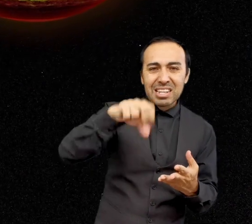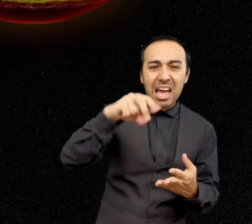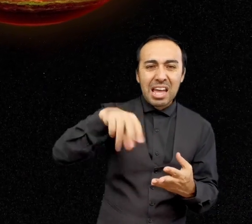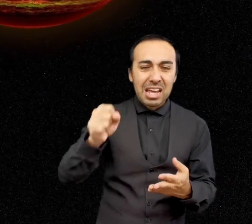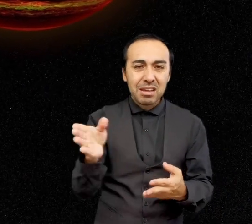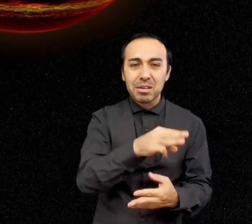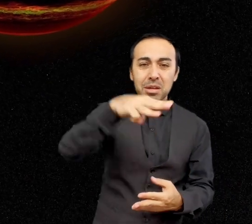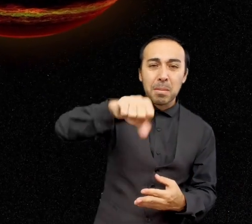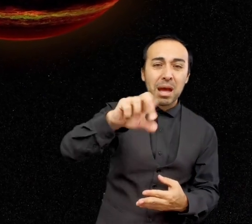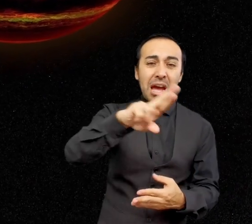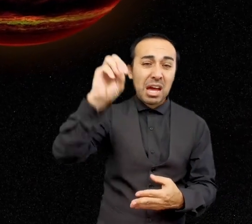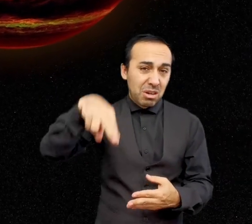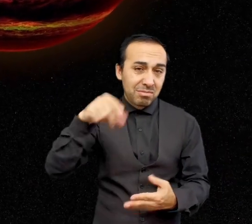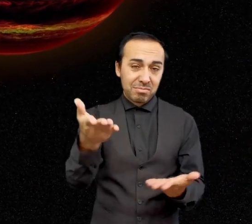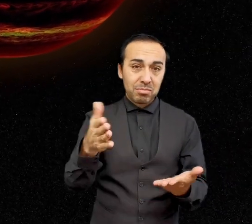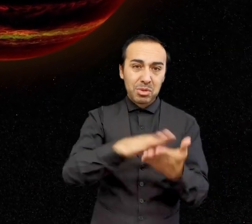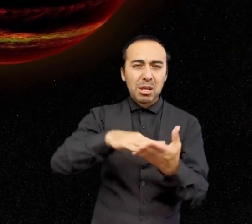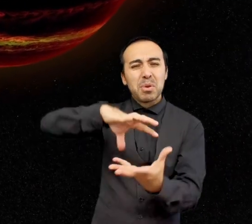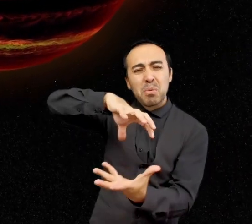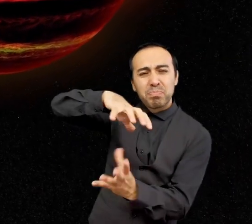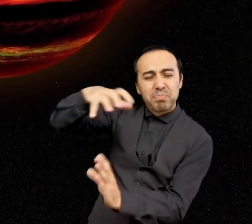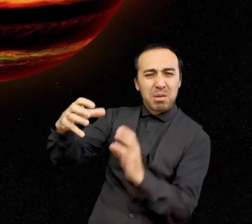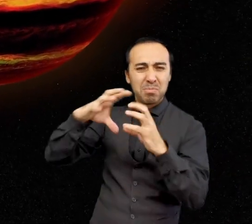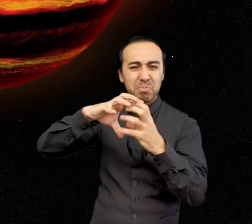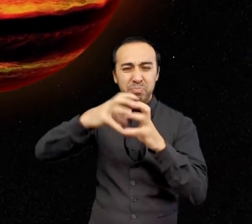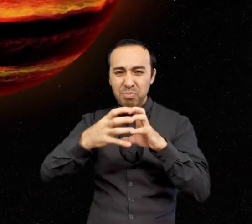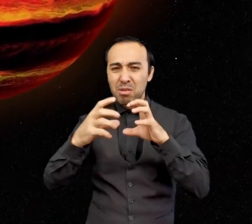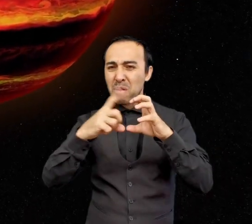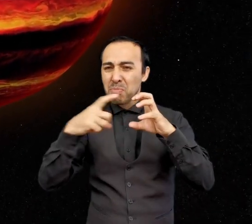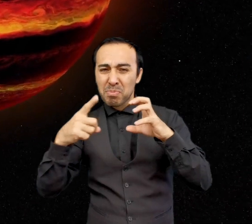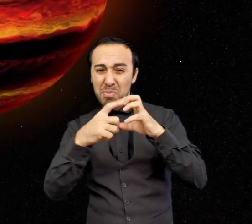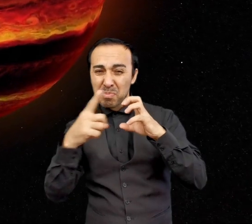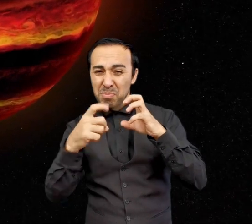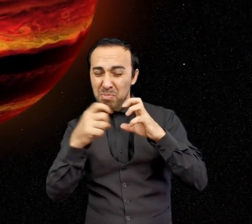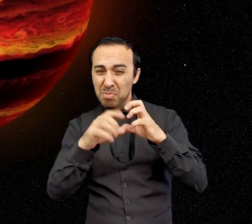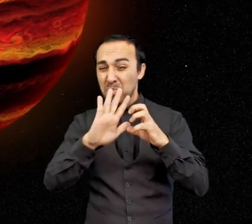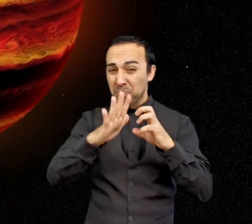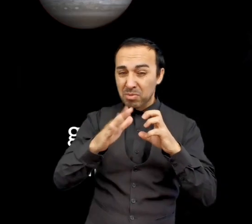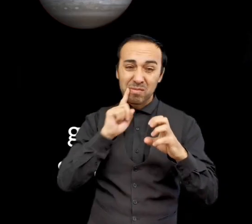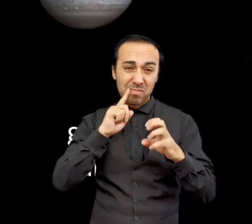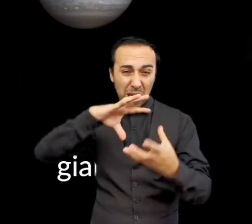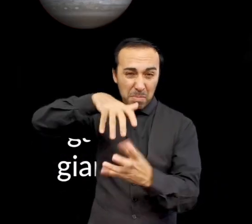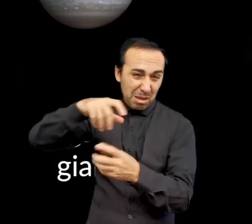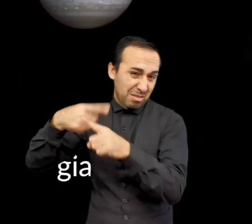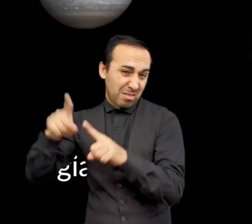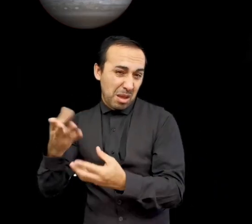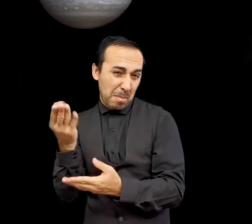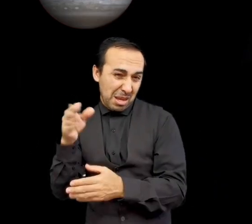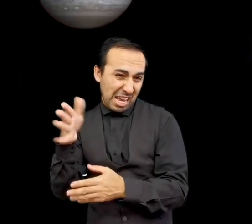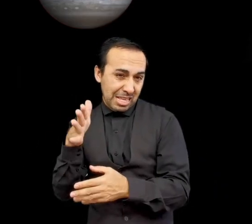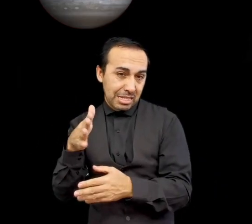intermedio entre un planeta como Júpiter y una estrella. Las enanas marrones ocupan el rango de masas